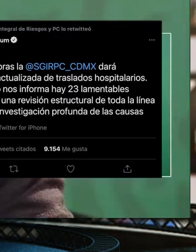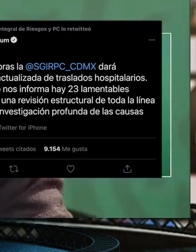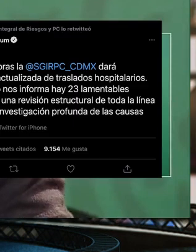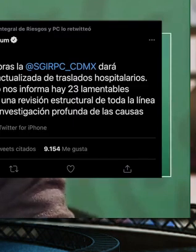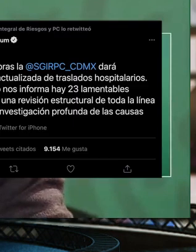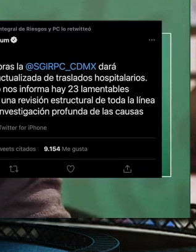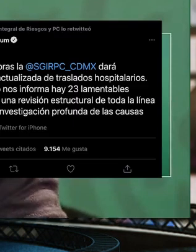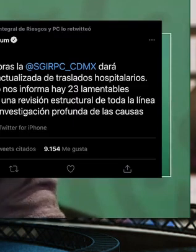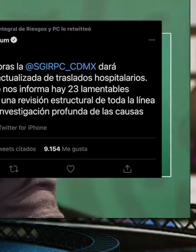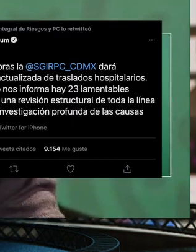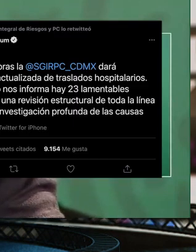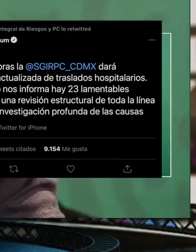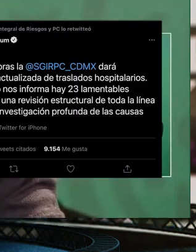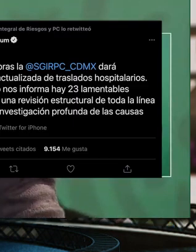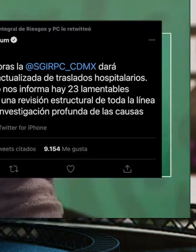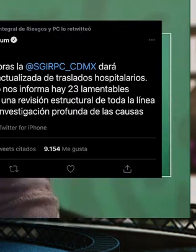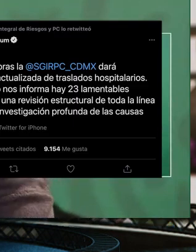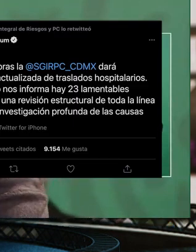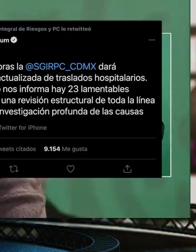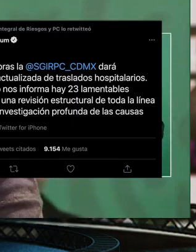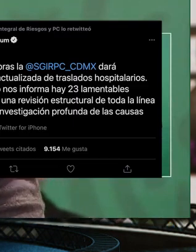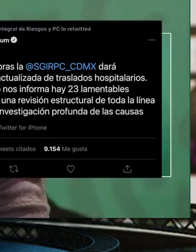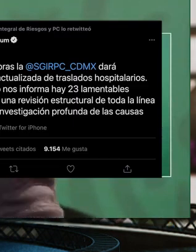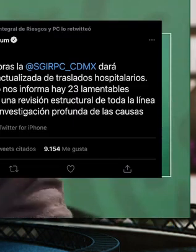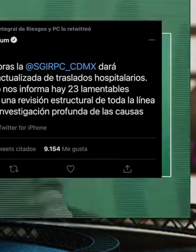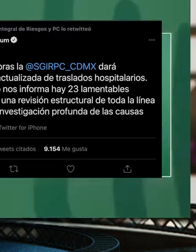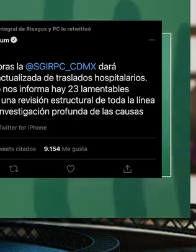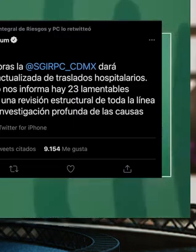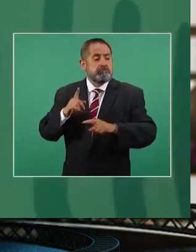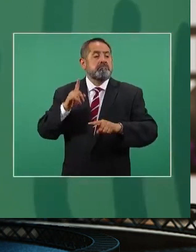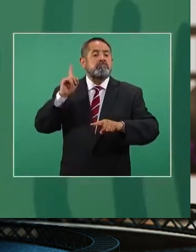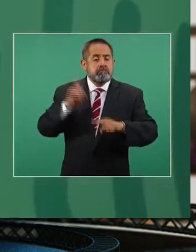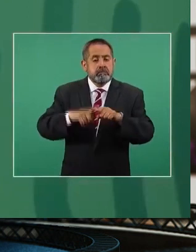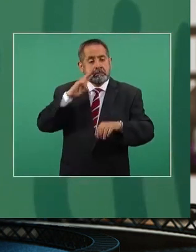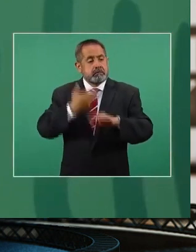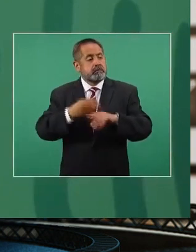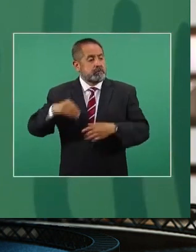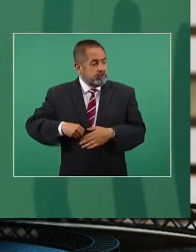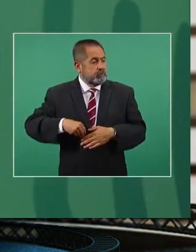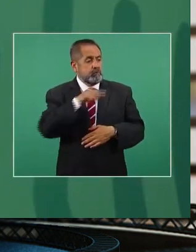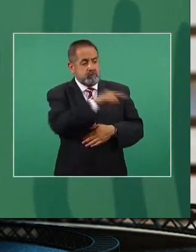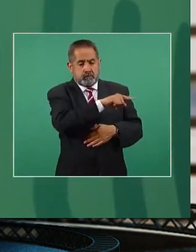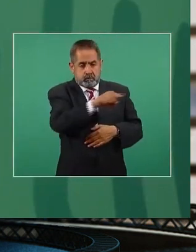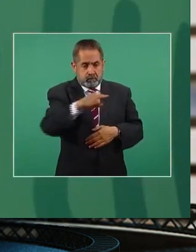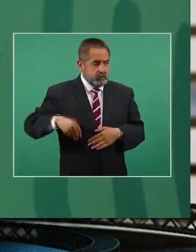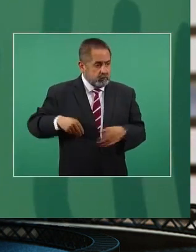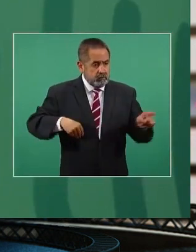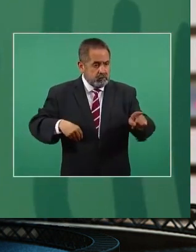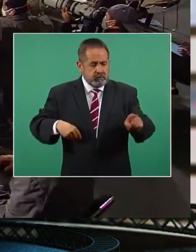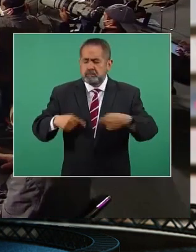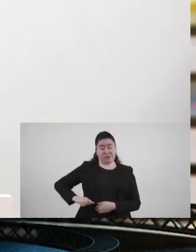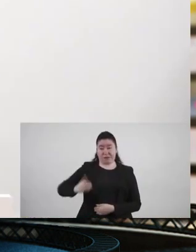lo que sea necesario para esclarecer y para que determinen las responsabilidades a que haya lugar. Aquí estoy a la orden como siempre.